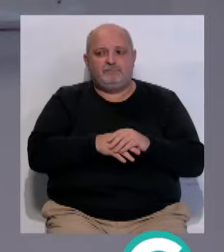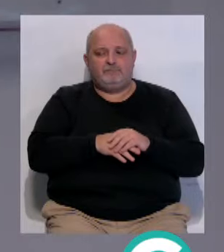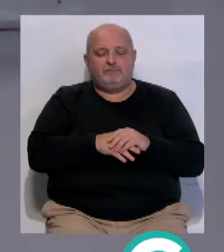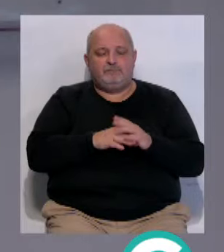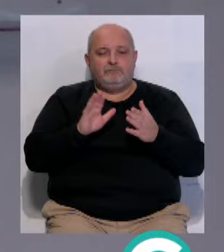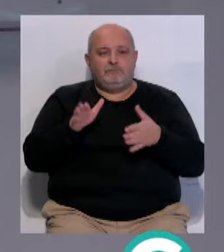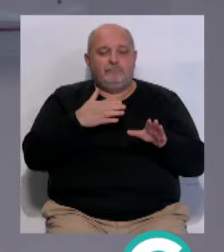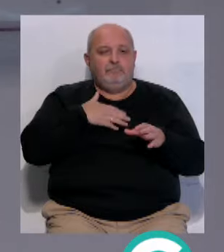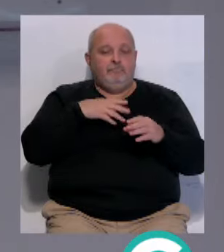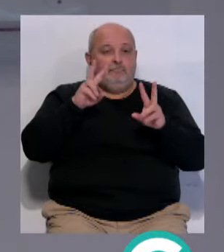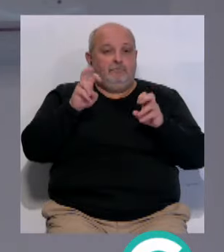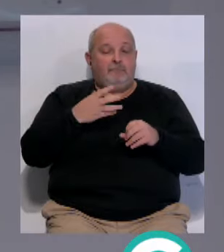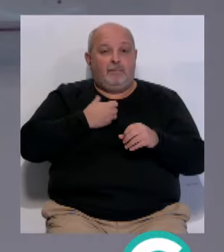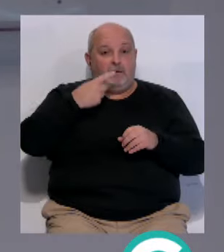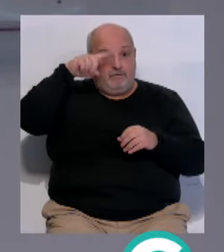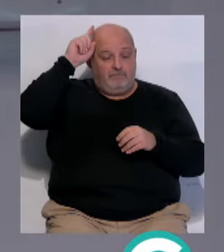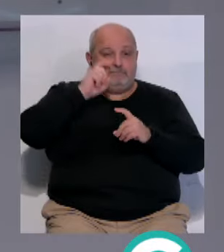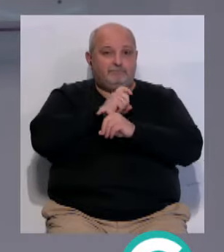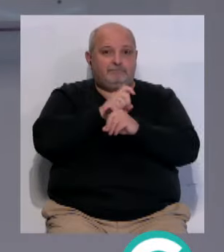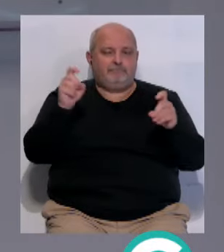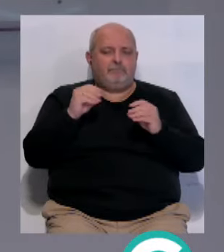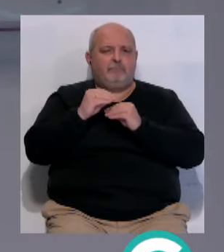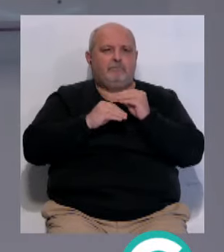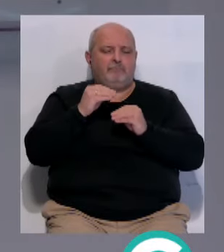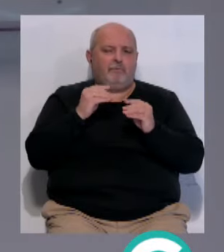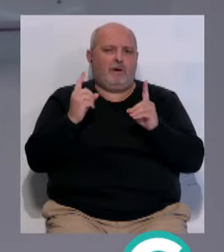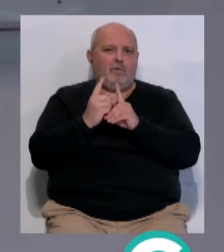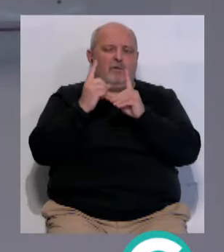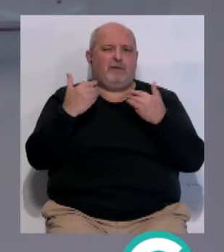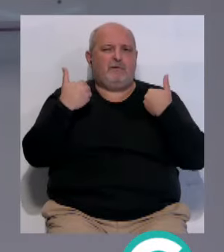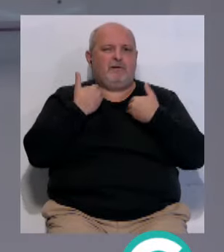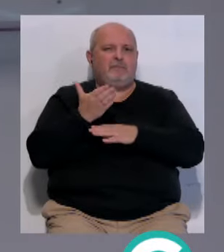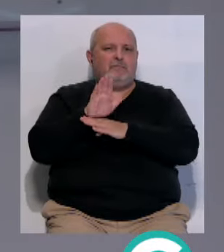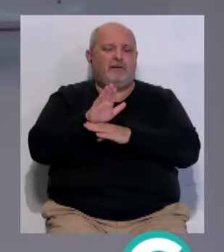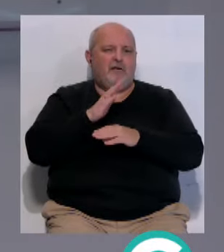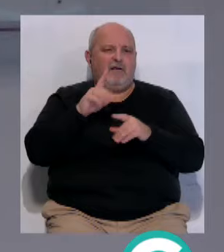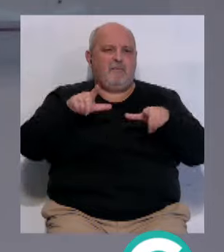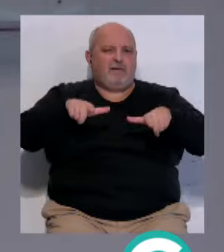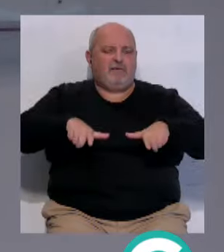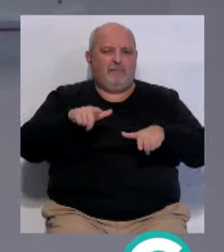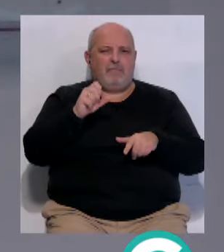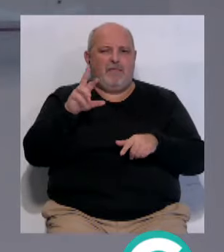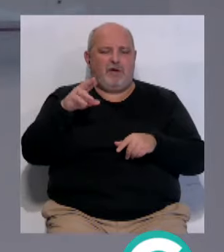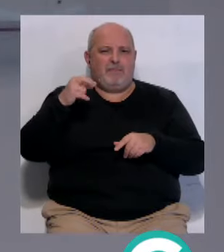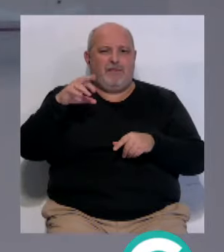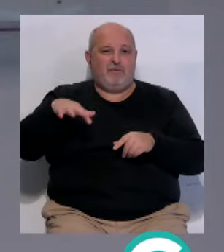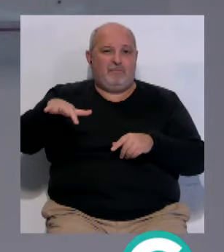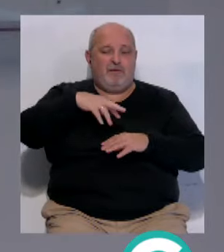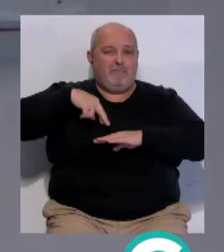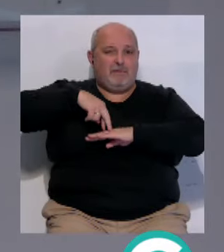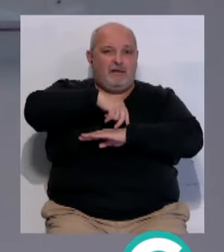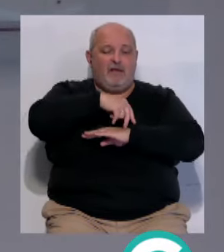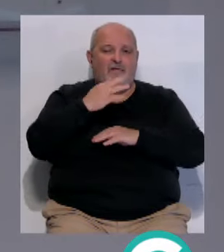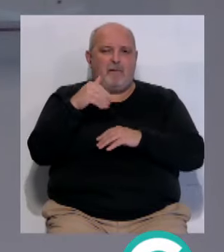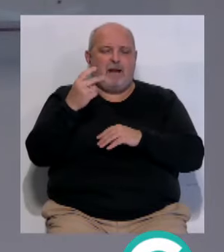Y sobre este asunto... ...el alcalde de Cádiz... ...ha anunciado que celebrará... ...un encuentro con los representantes... ...de la plataforma veedor... ...mentidero peatonal y de